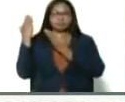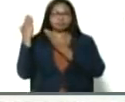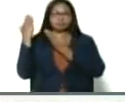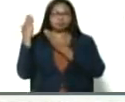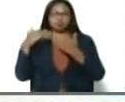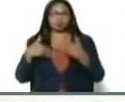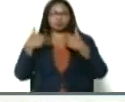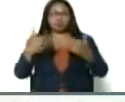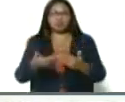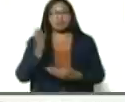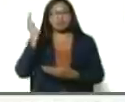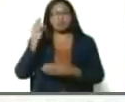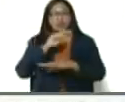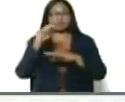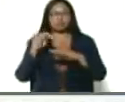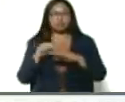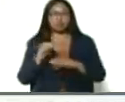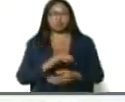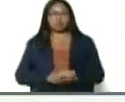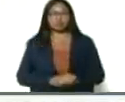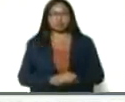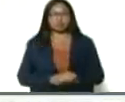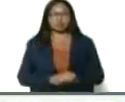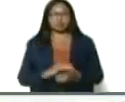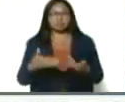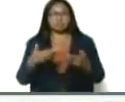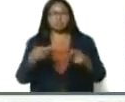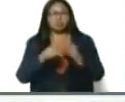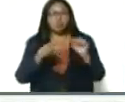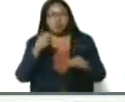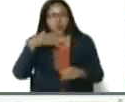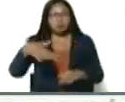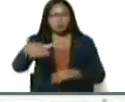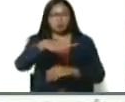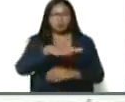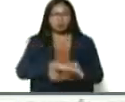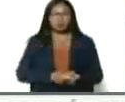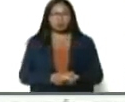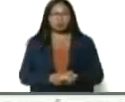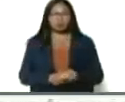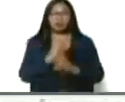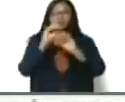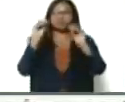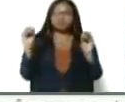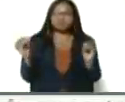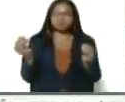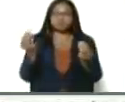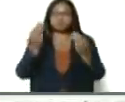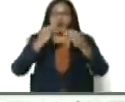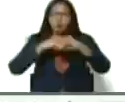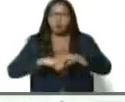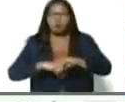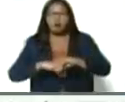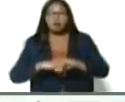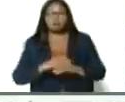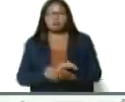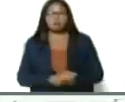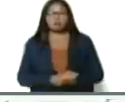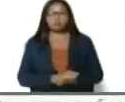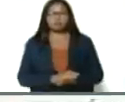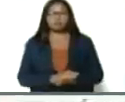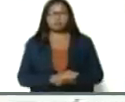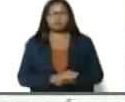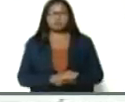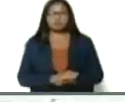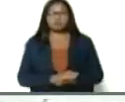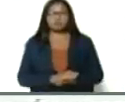entrego a la Asamblea Nacional, que es entregárselo al pueblo, para que sea consultado, consultado